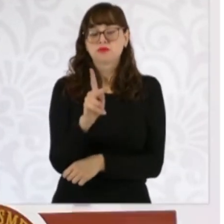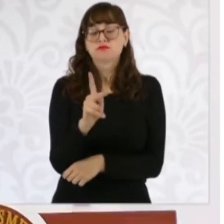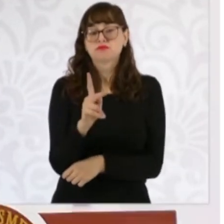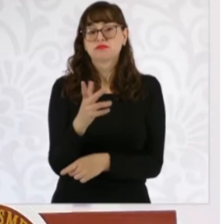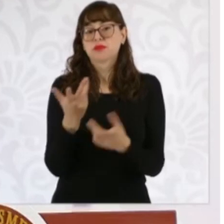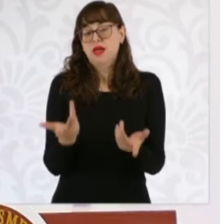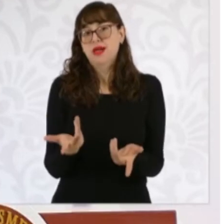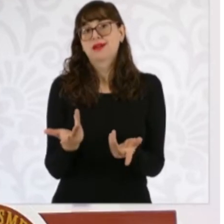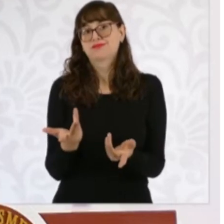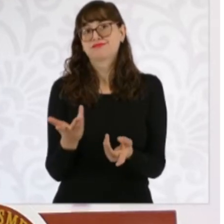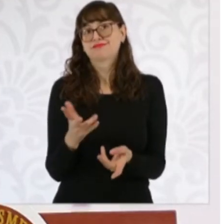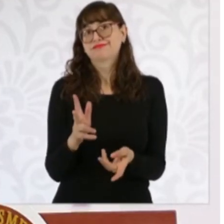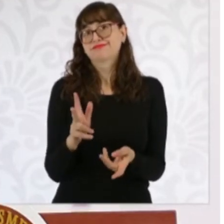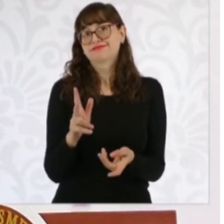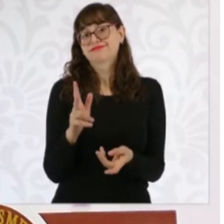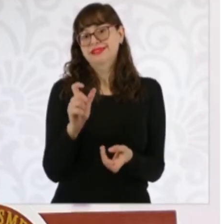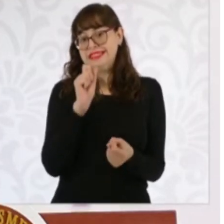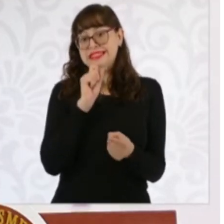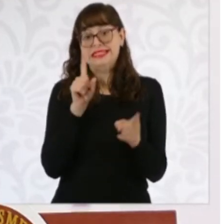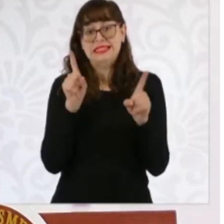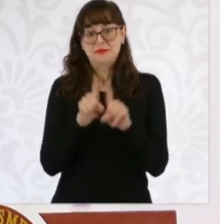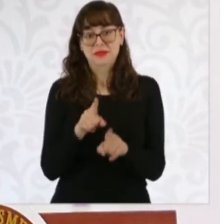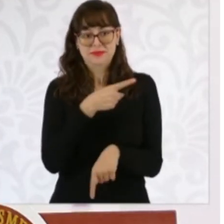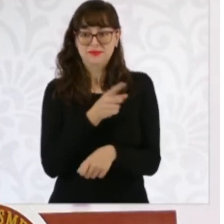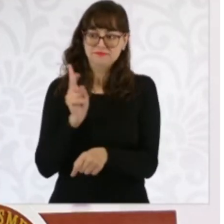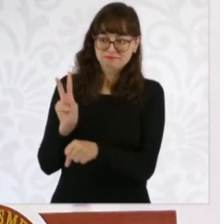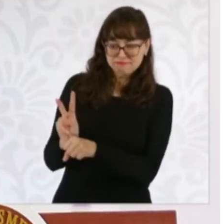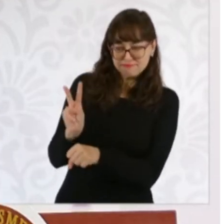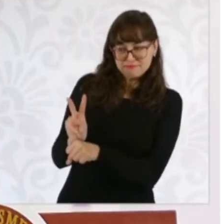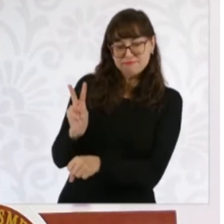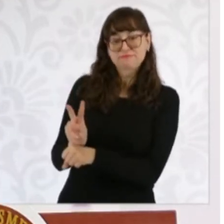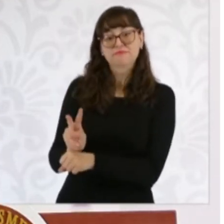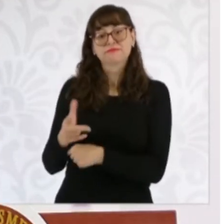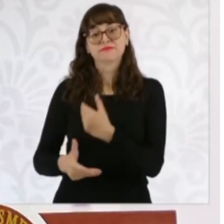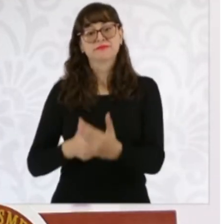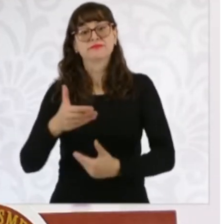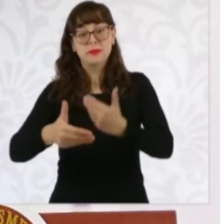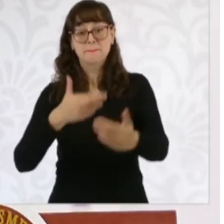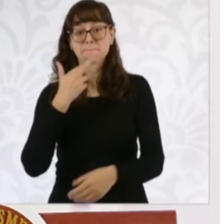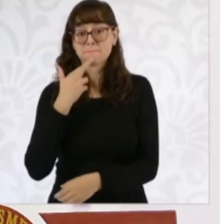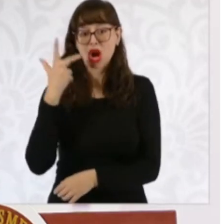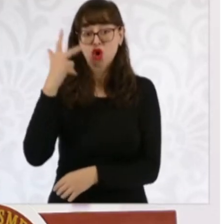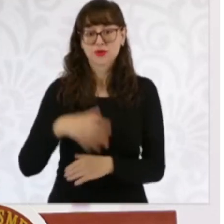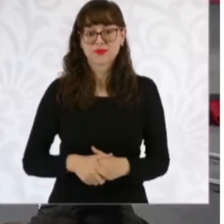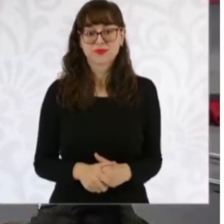mucho a que todo lo que se supervisa siempre rinde mejor resultado. Adelante.